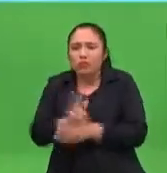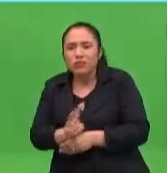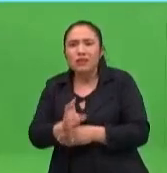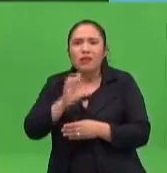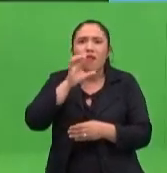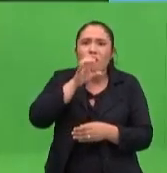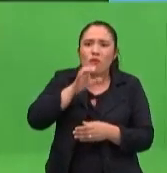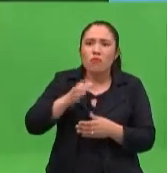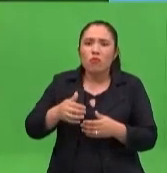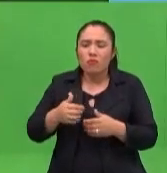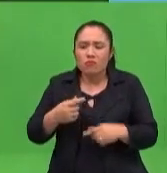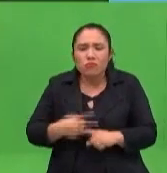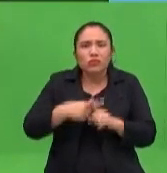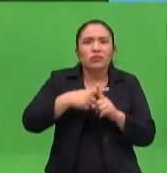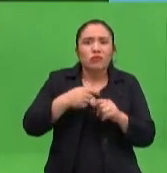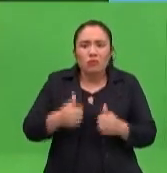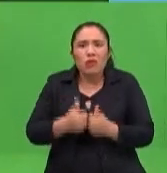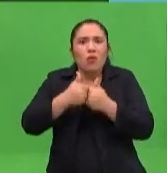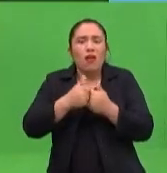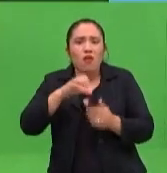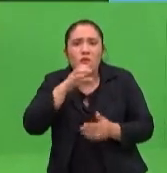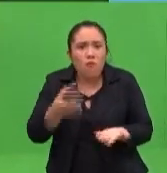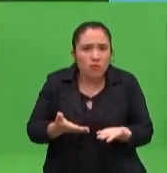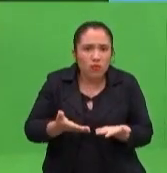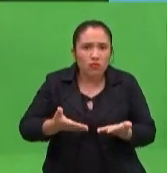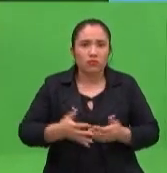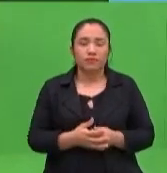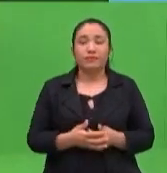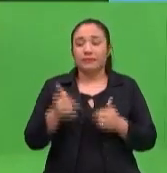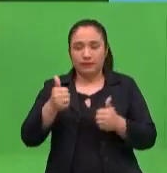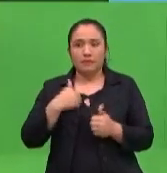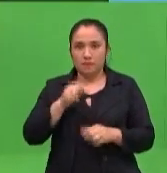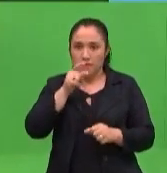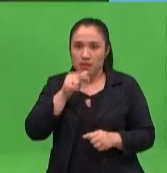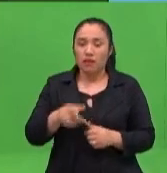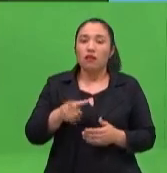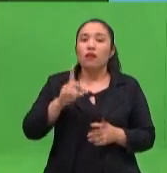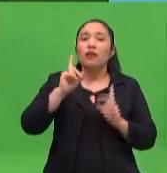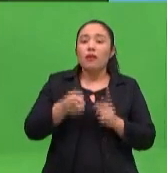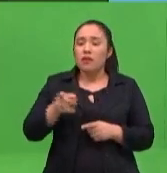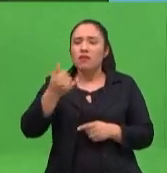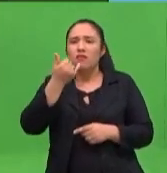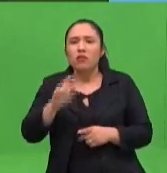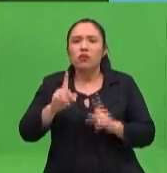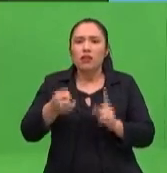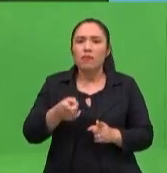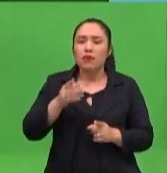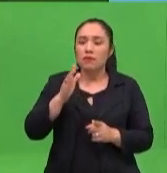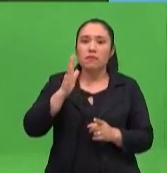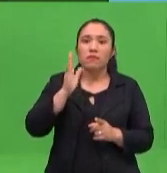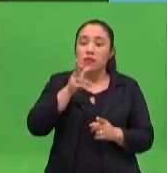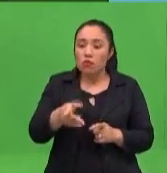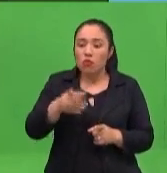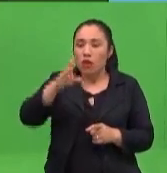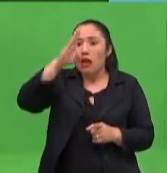en una situación como esta, Pedrito que está ahí con su cuaderno, que tiene que saber el dos más dos y su mamá ahí con el cinto,